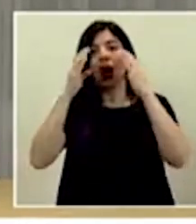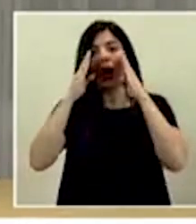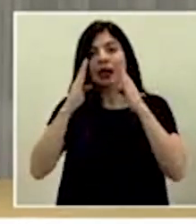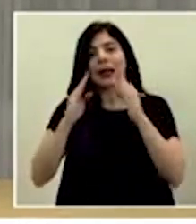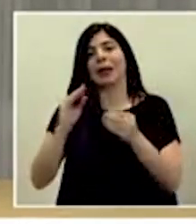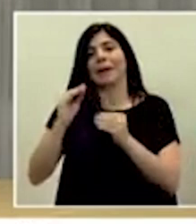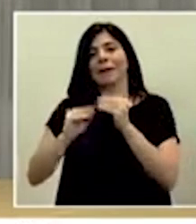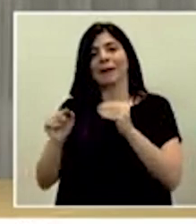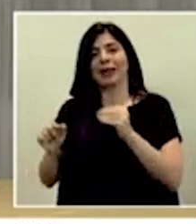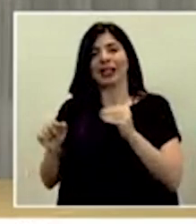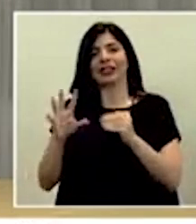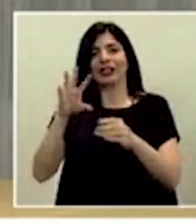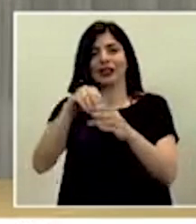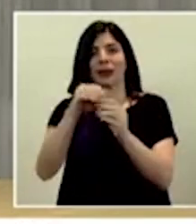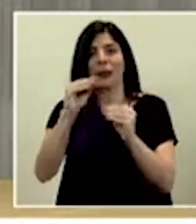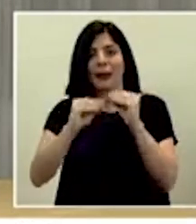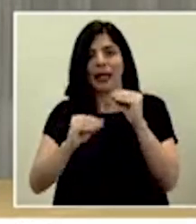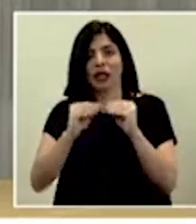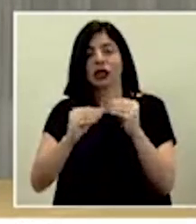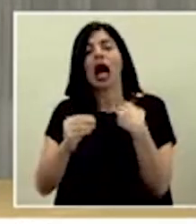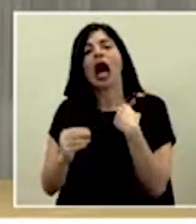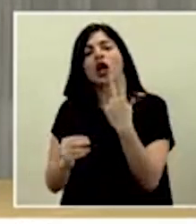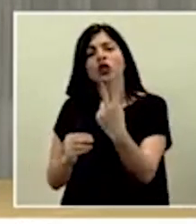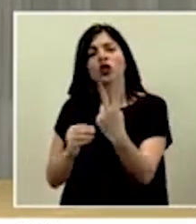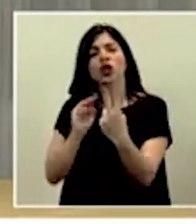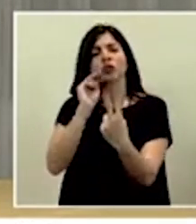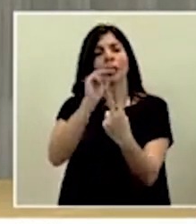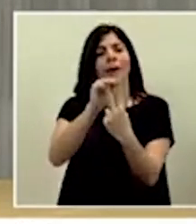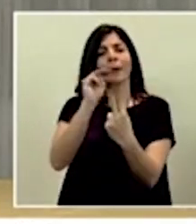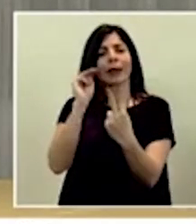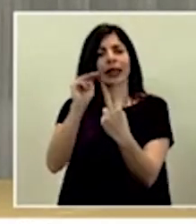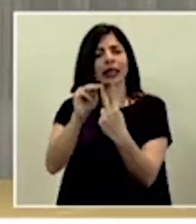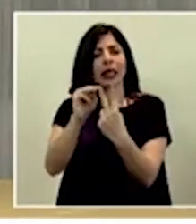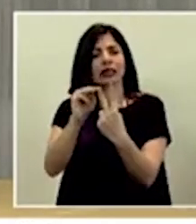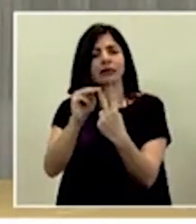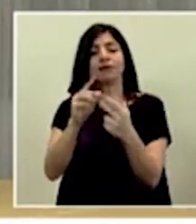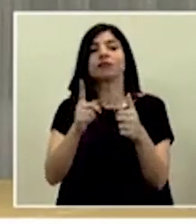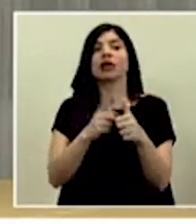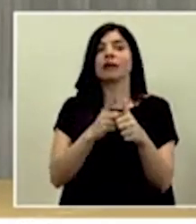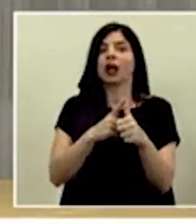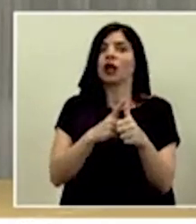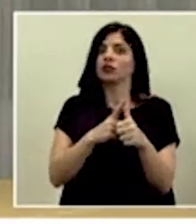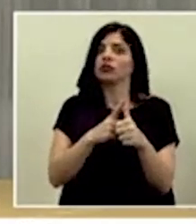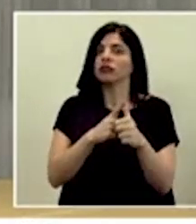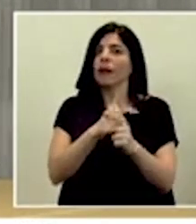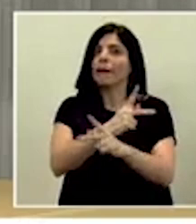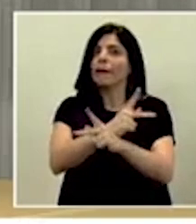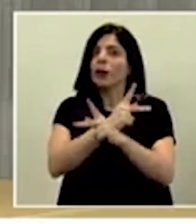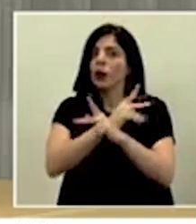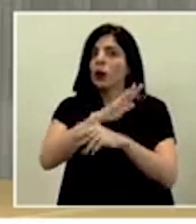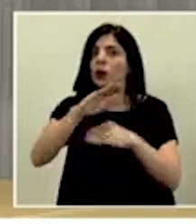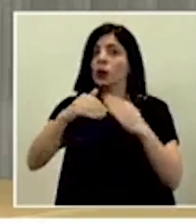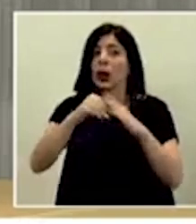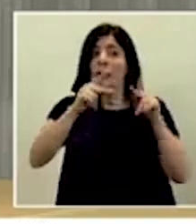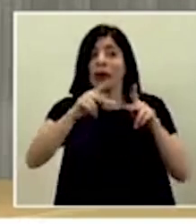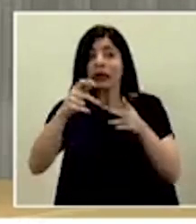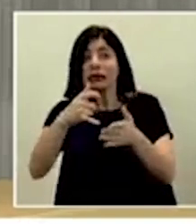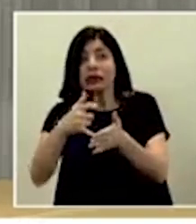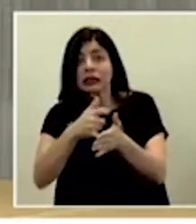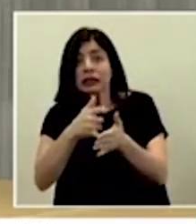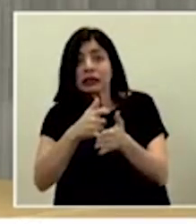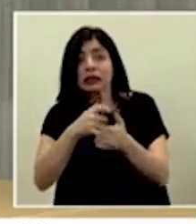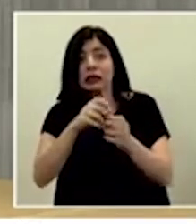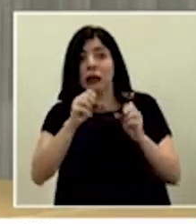Tenemos dos metas con esta campaña. Una es, obviamente, proteger a todas las personas vulnerables a